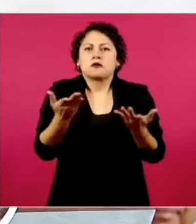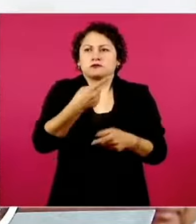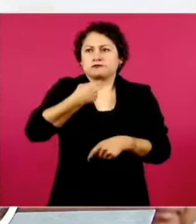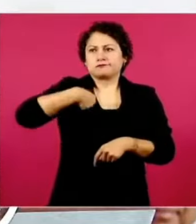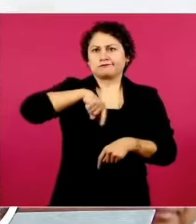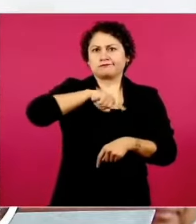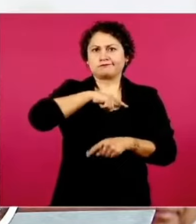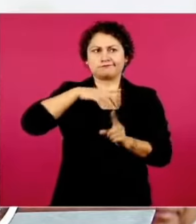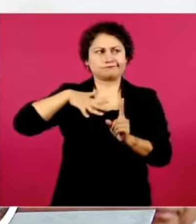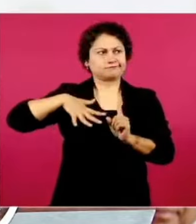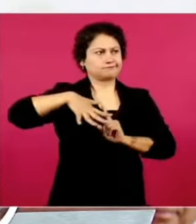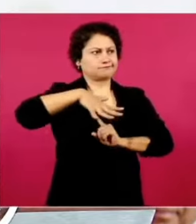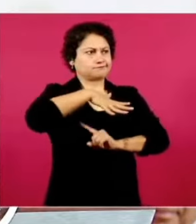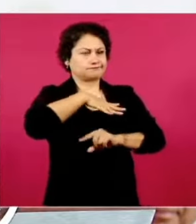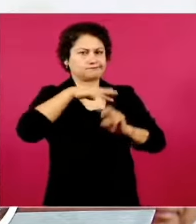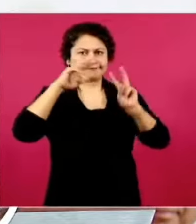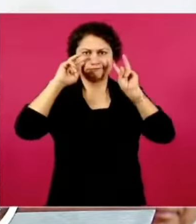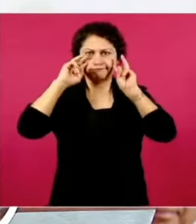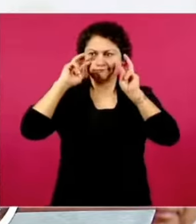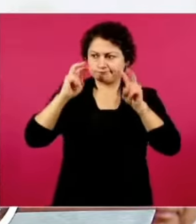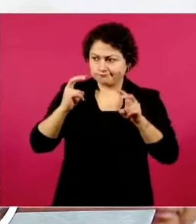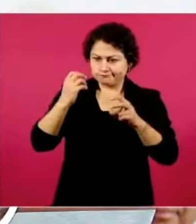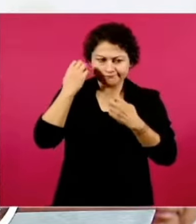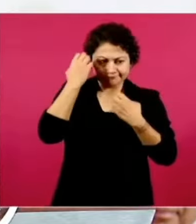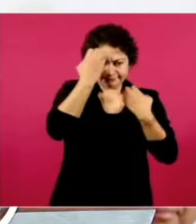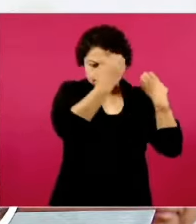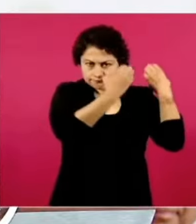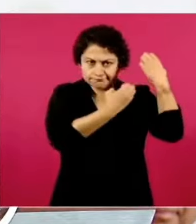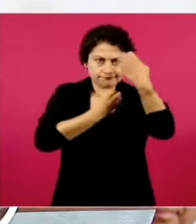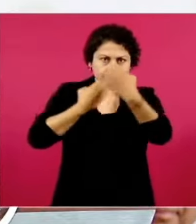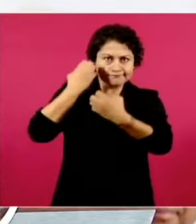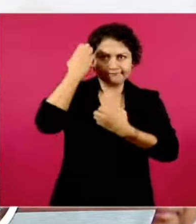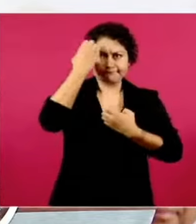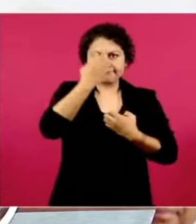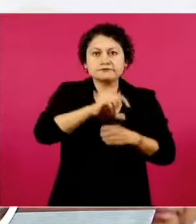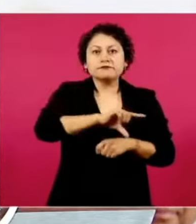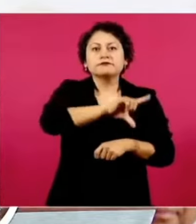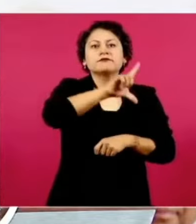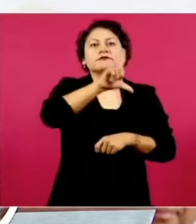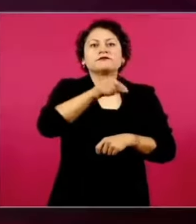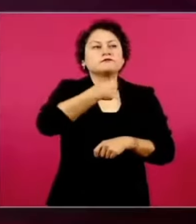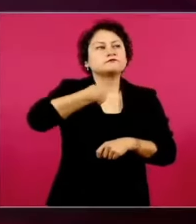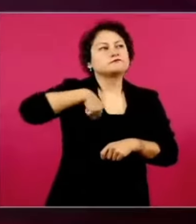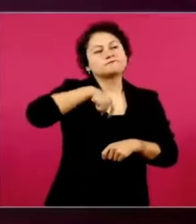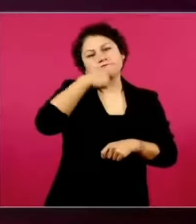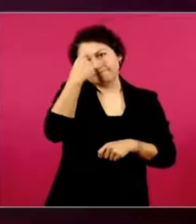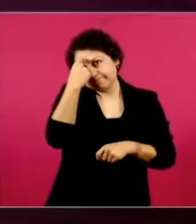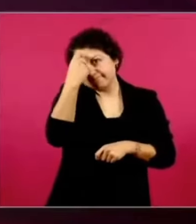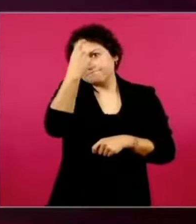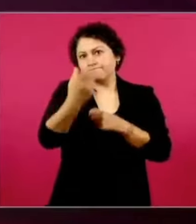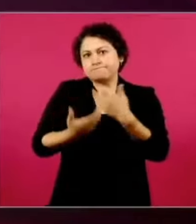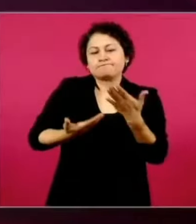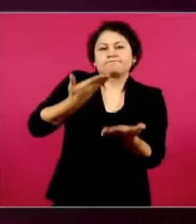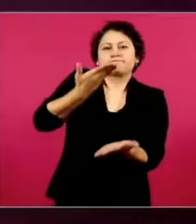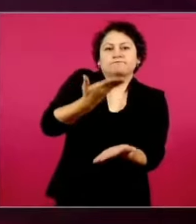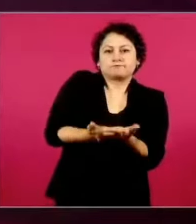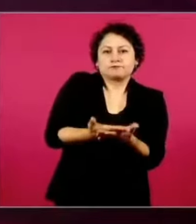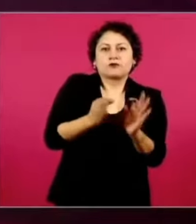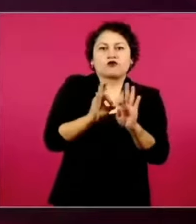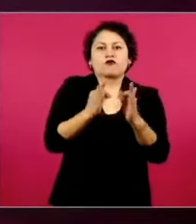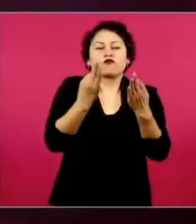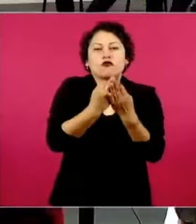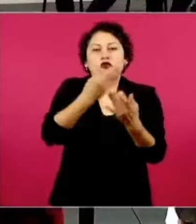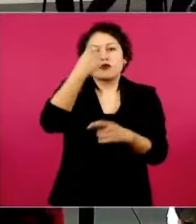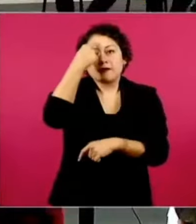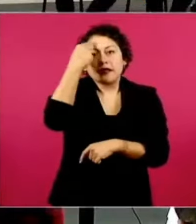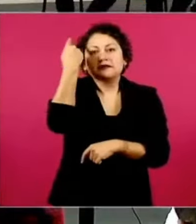estamos atravesando y poder realizar estrategias contundentes y de integración regional en el marco